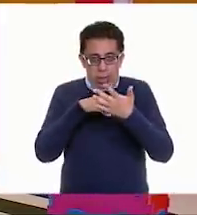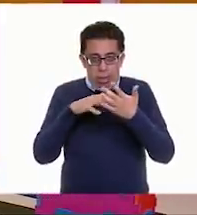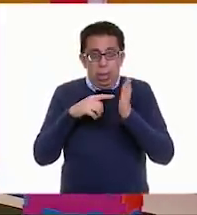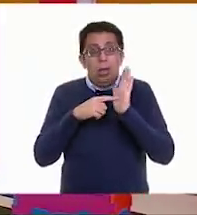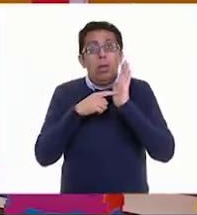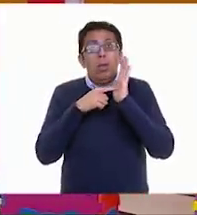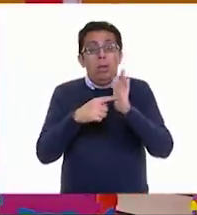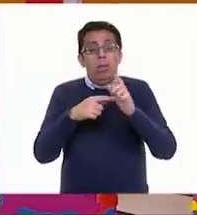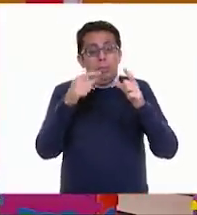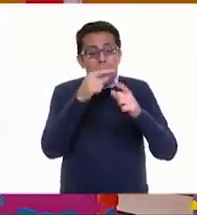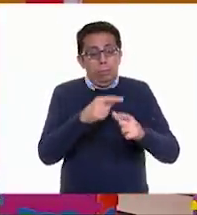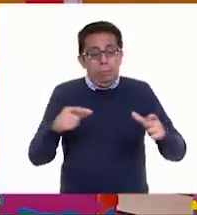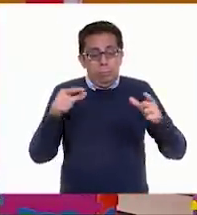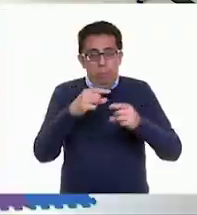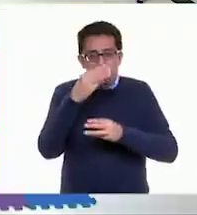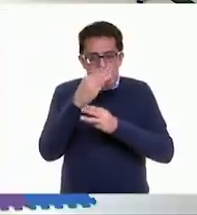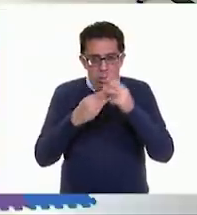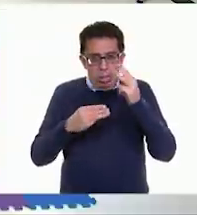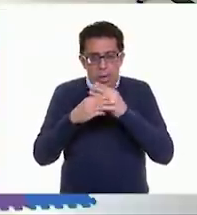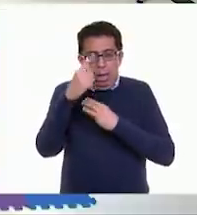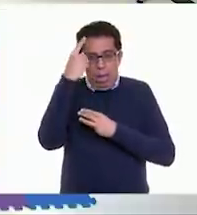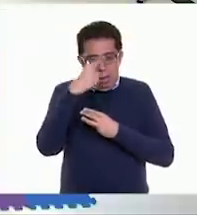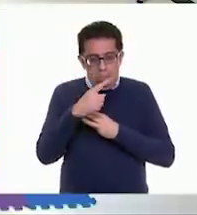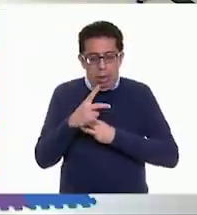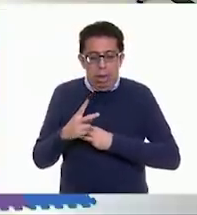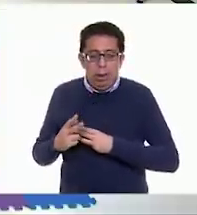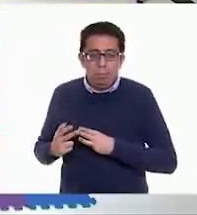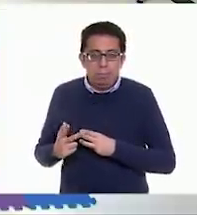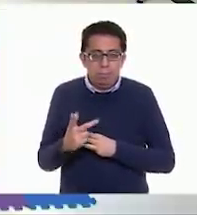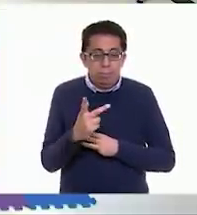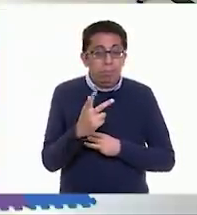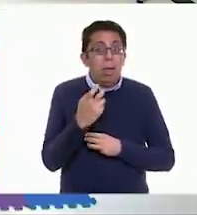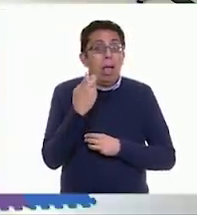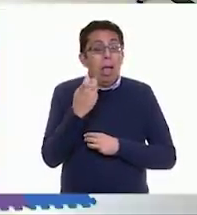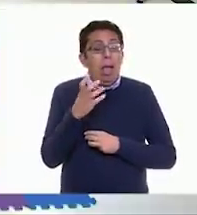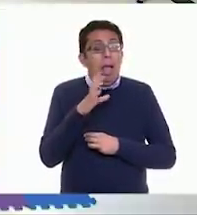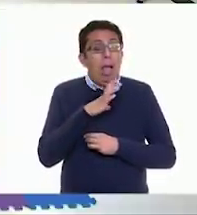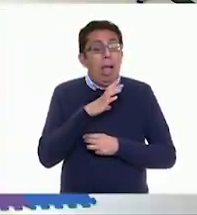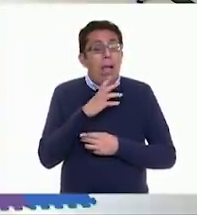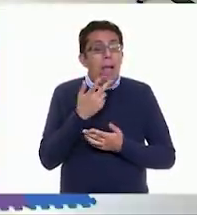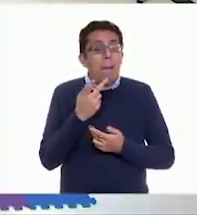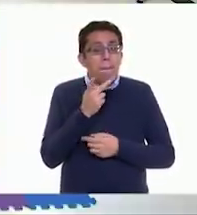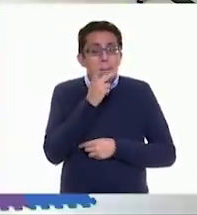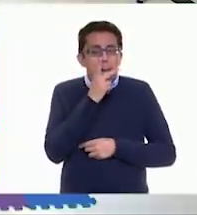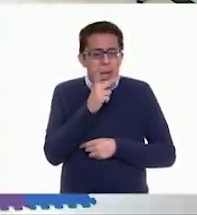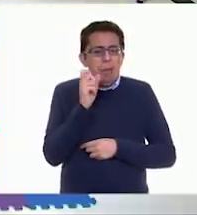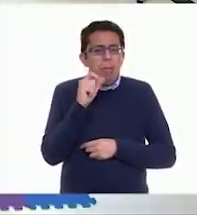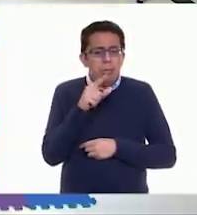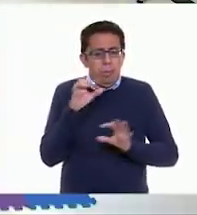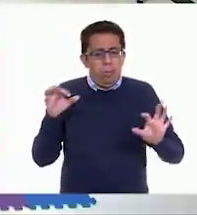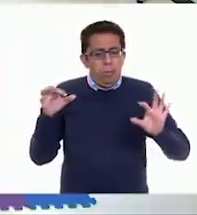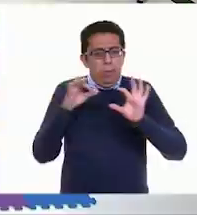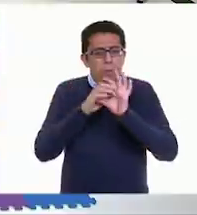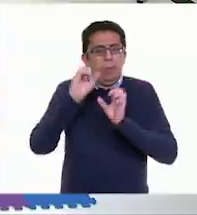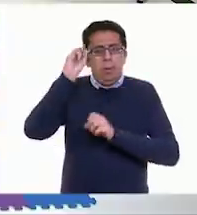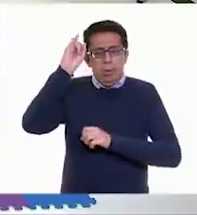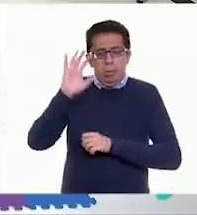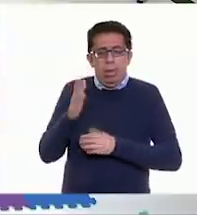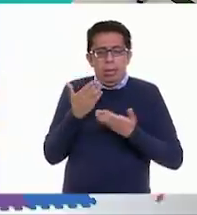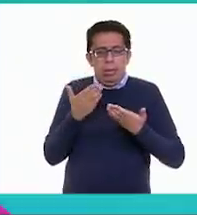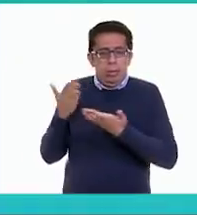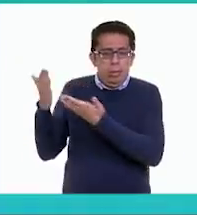de alfabetización. Muy bien. En este material vienen unas palabras y unas imágenes. Vamos a verlas. A ver.